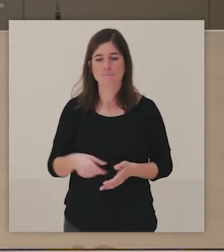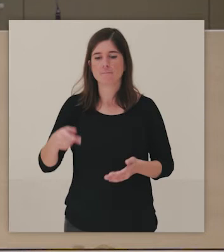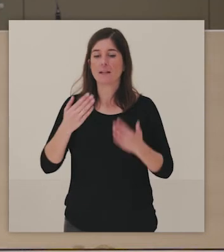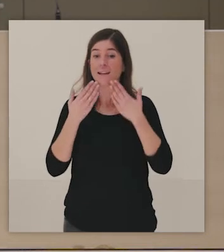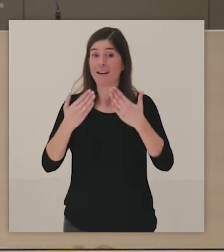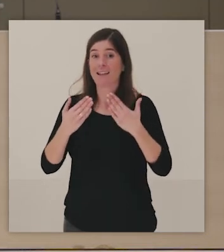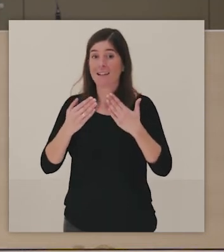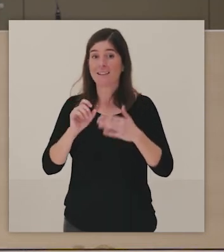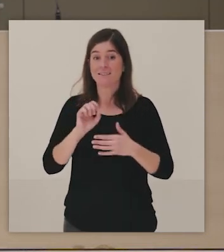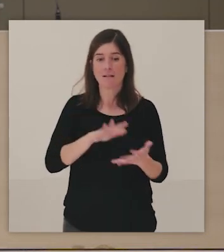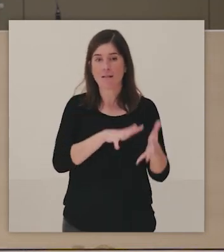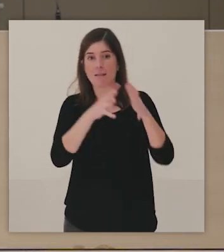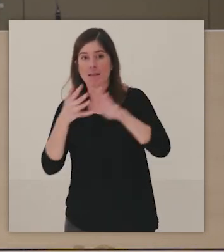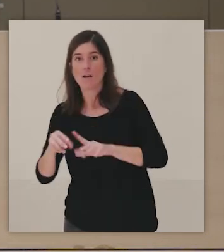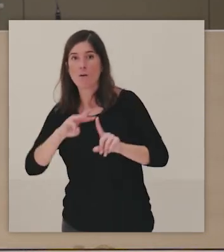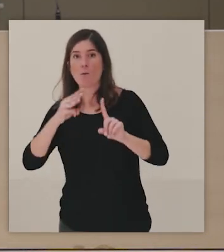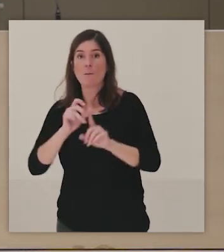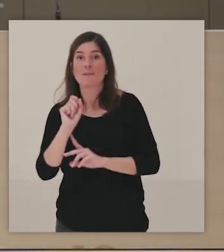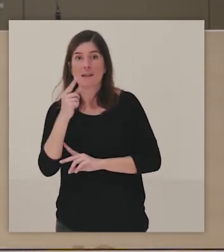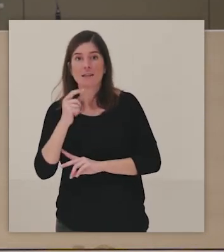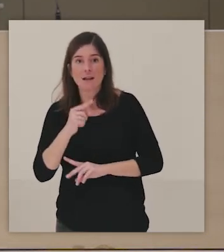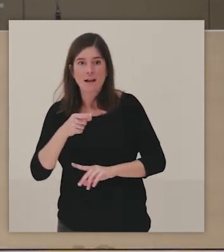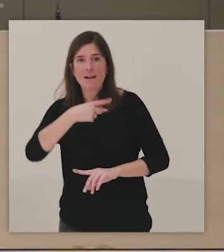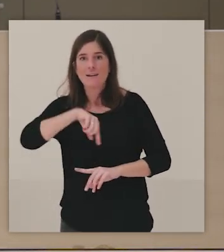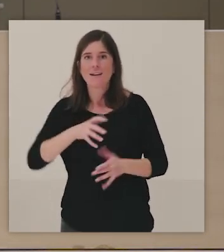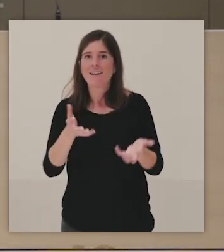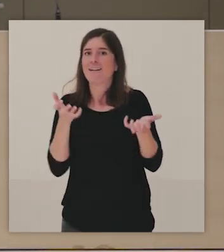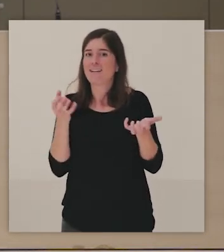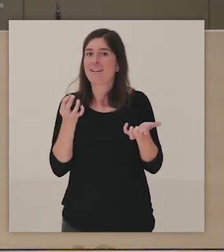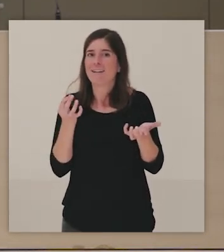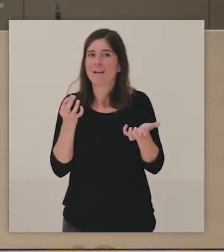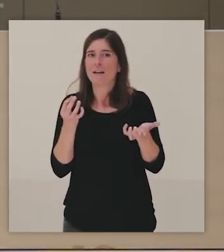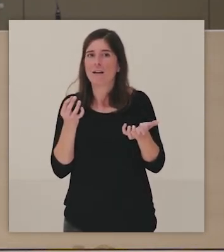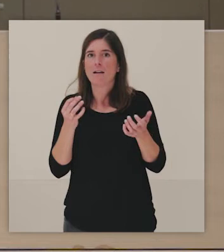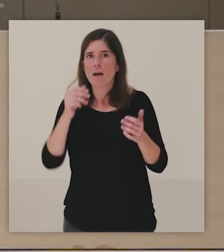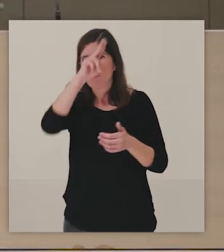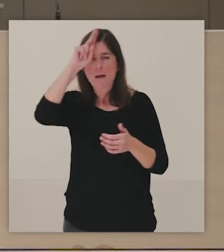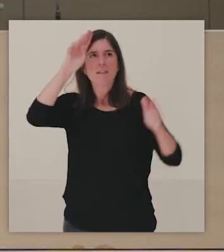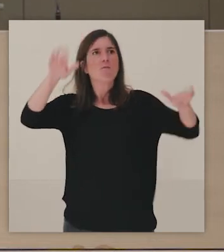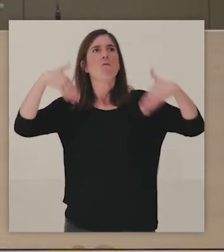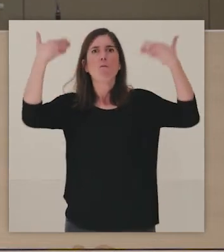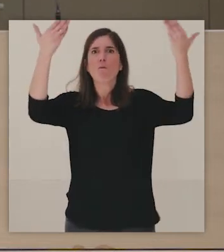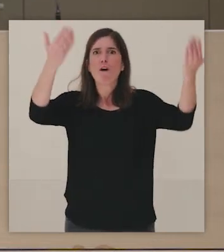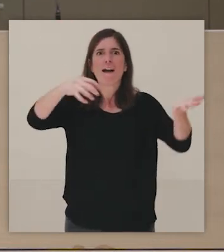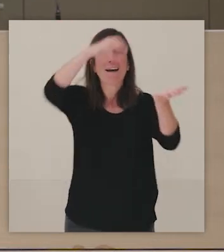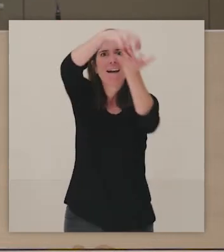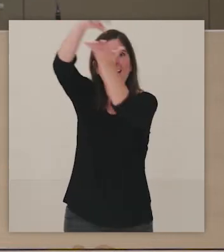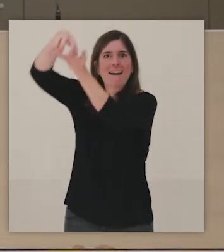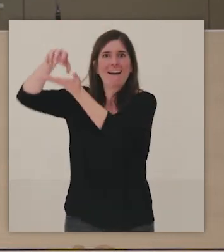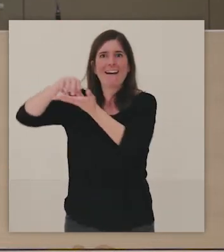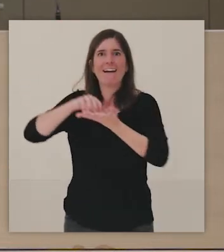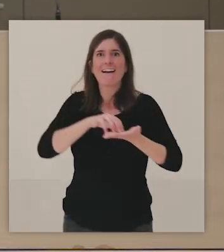trabajo desde lo digital? Pues llegar a centros que no están en Madrid. Y para nosotros eso es muy importante,